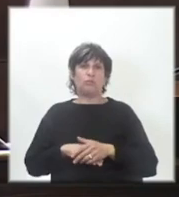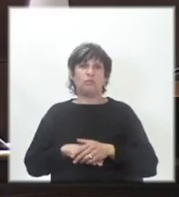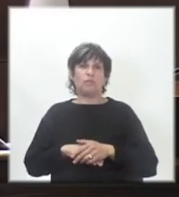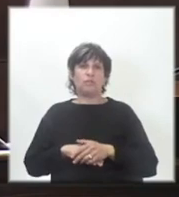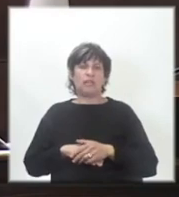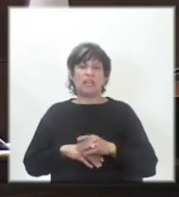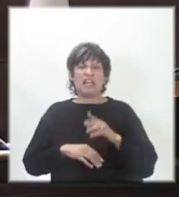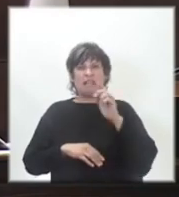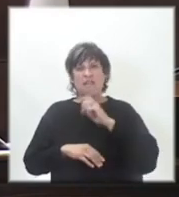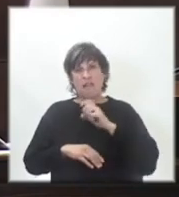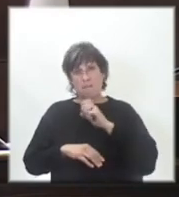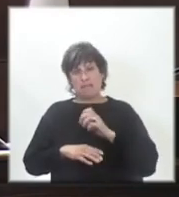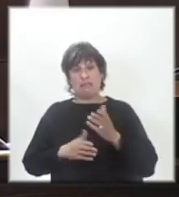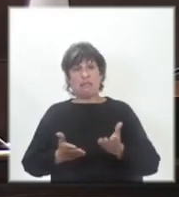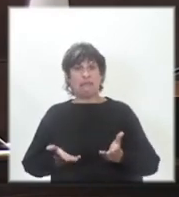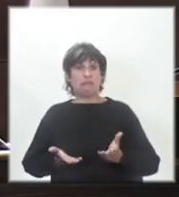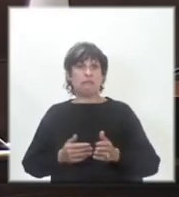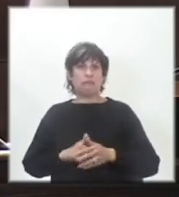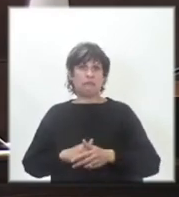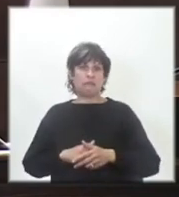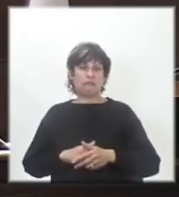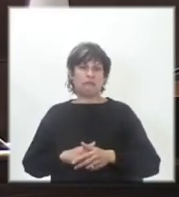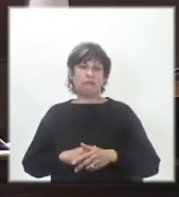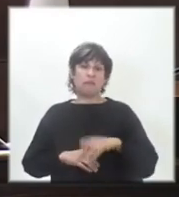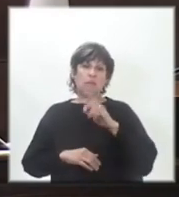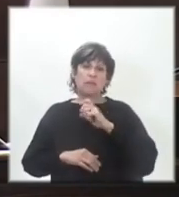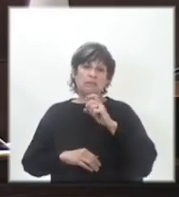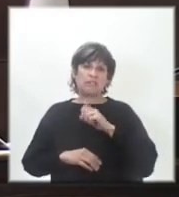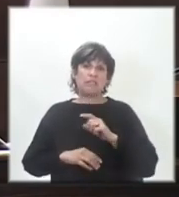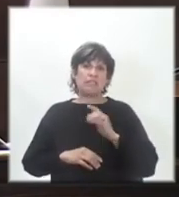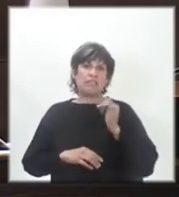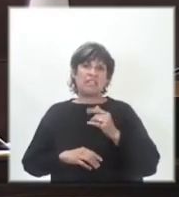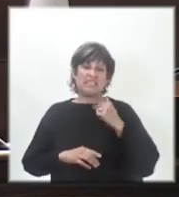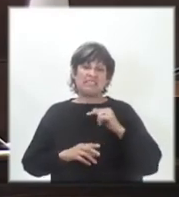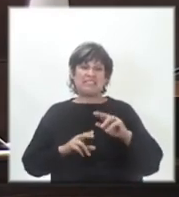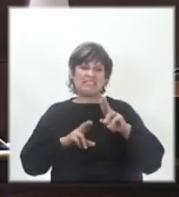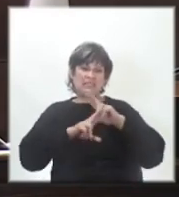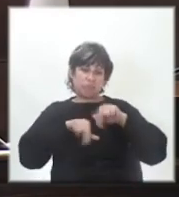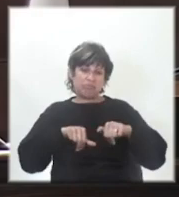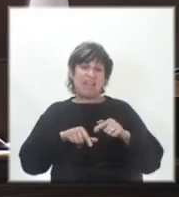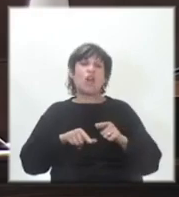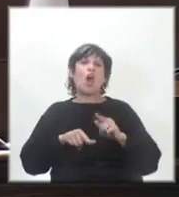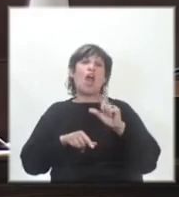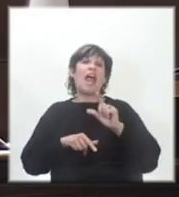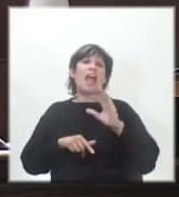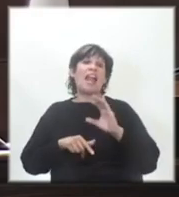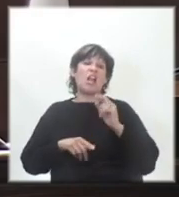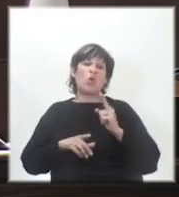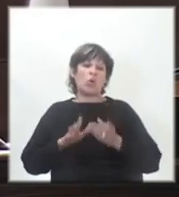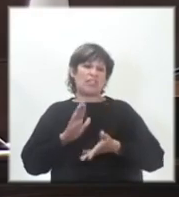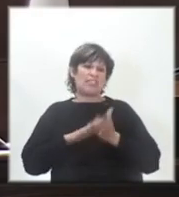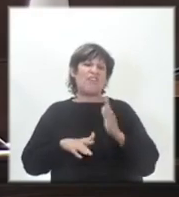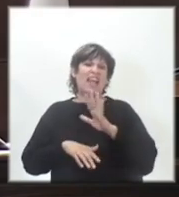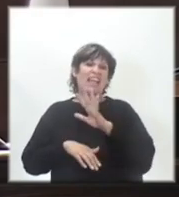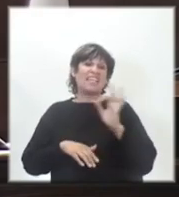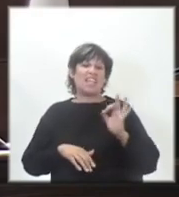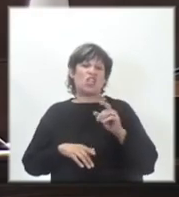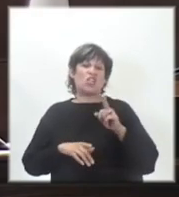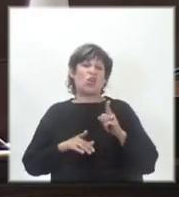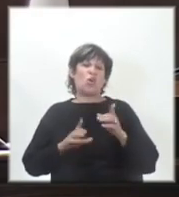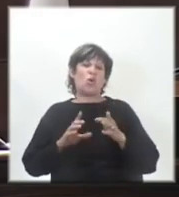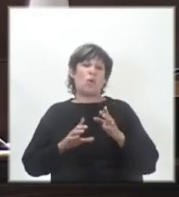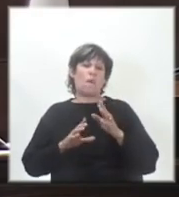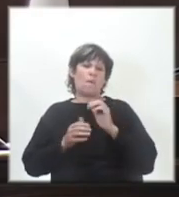Es mentira, Presidente. Es mentira que si se derroga la LUC van a salir 500 presos. Es mentira porque cuando tenés